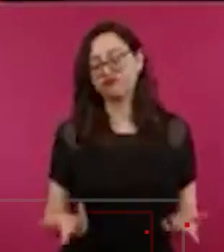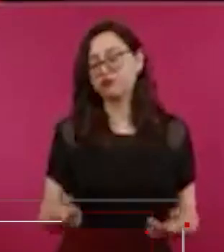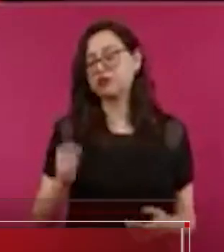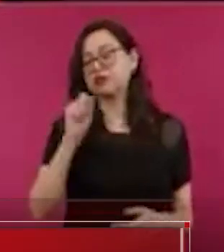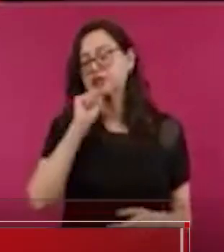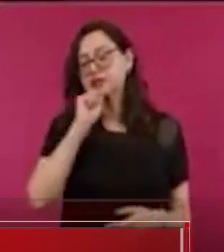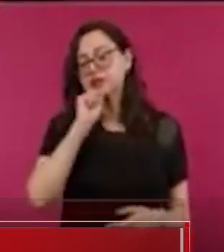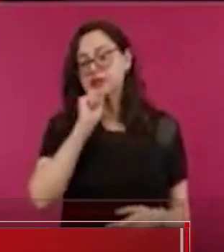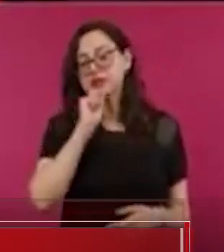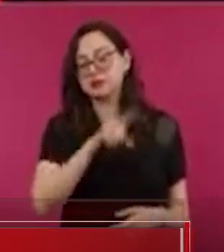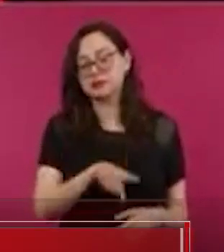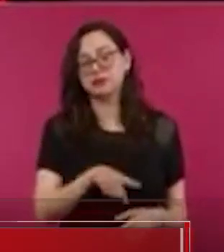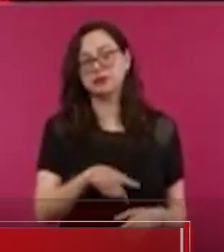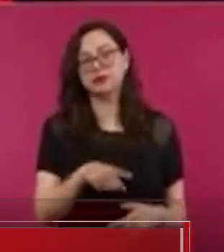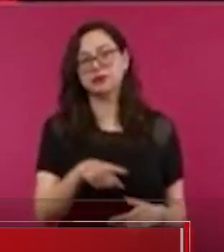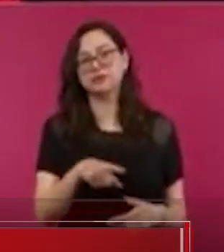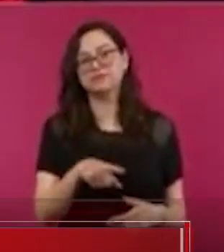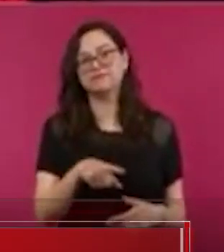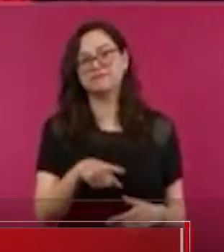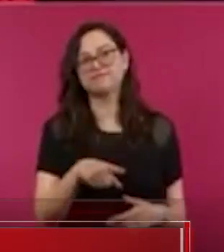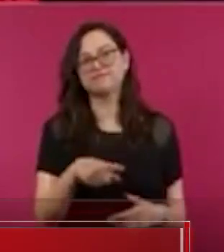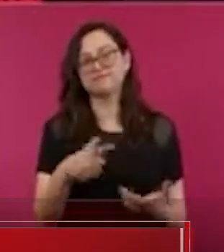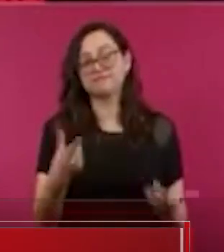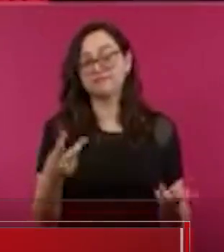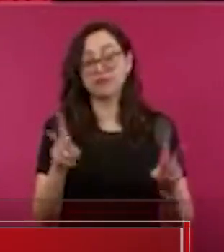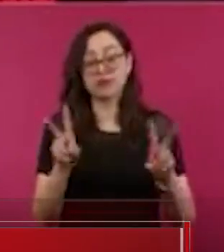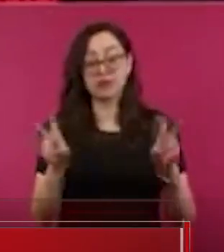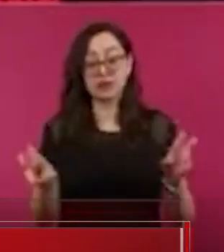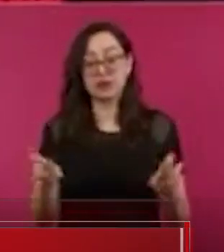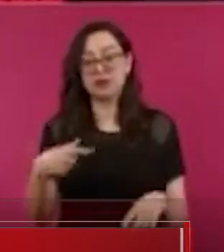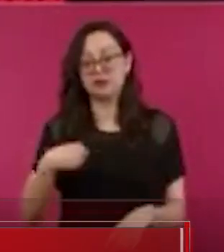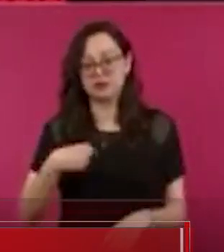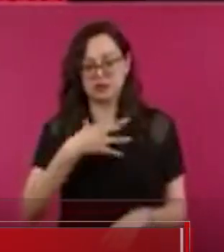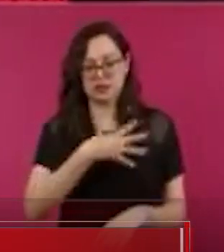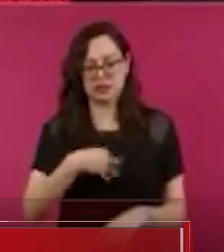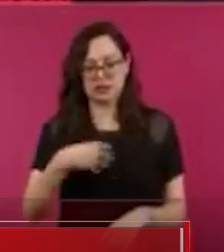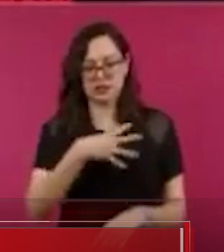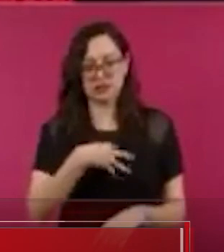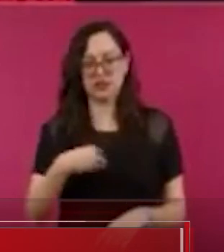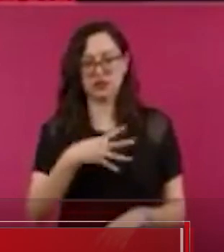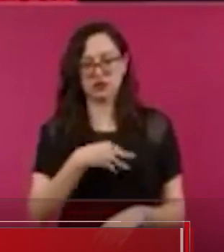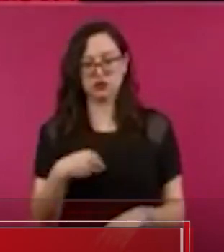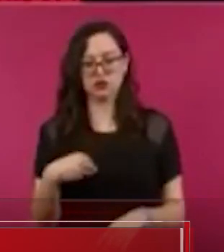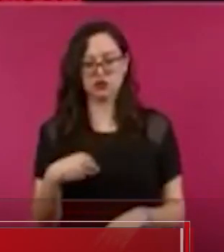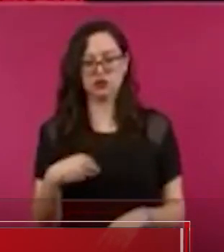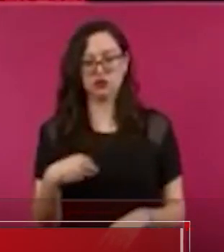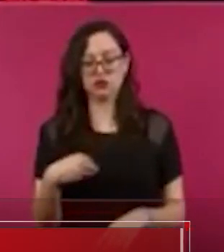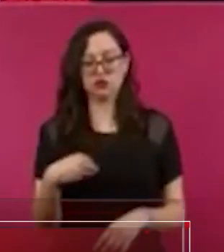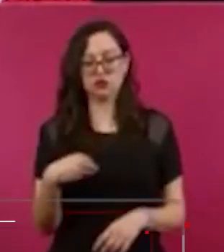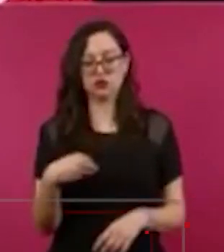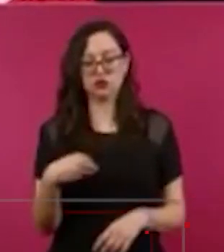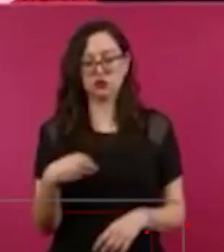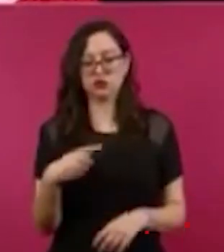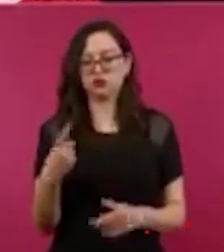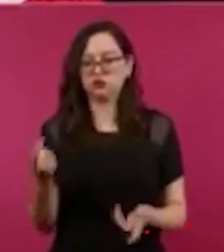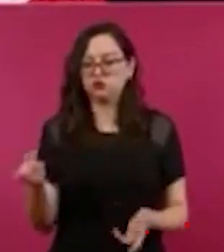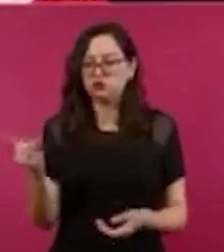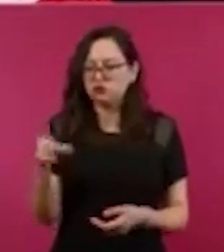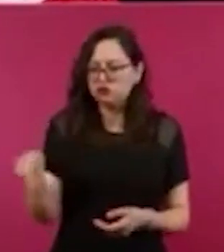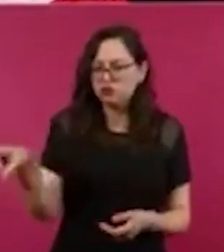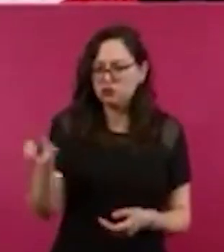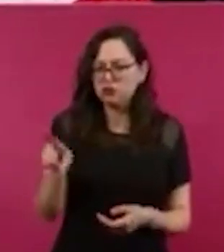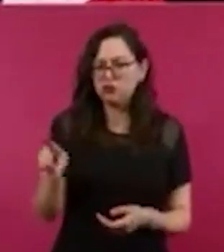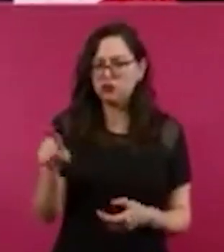Si mis hijos están